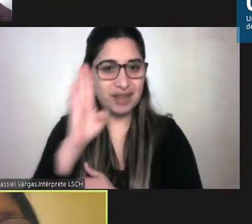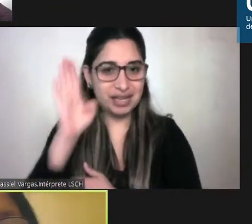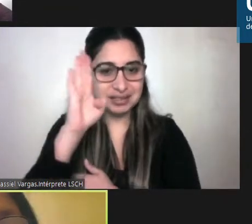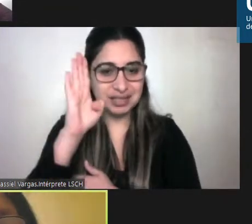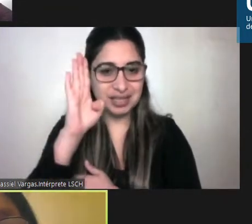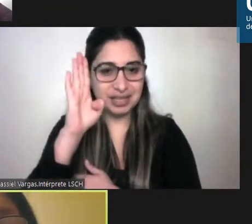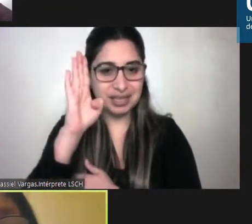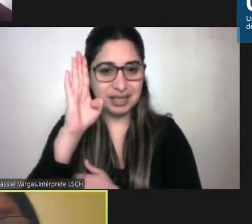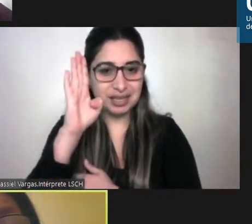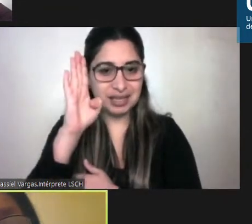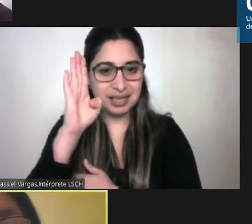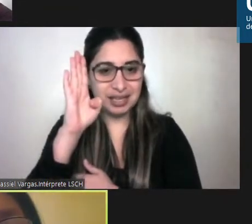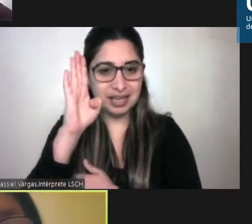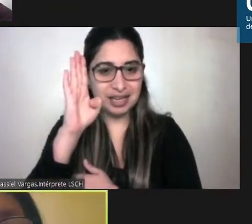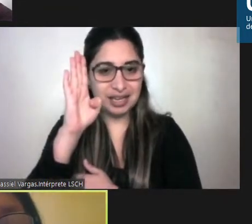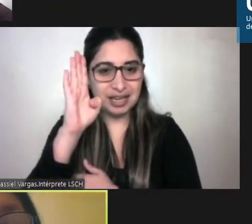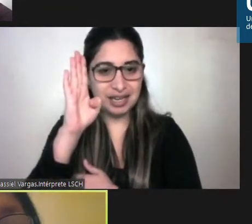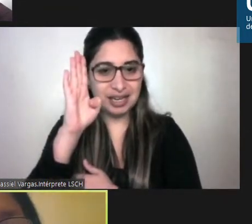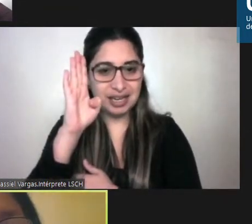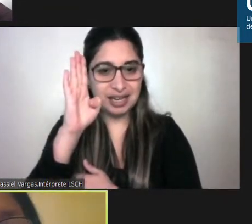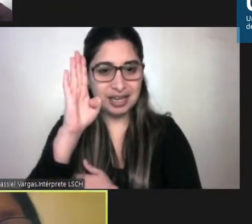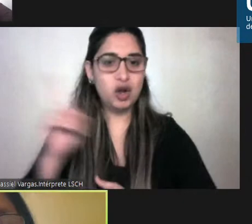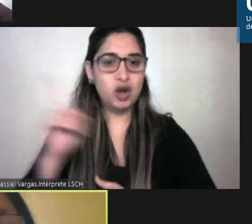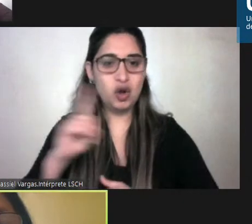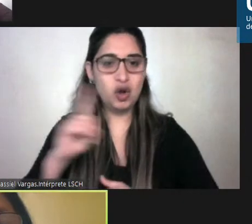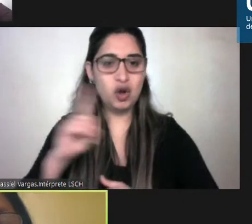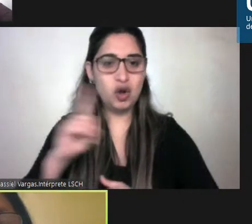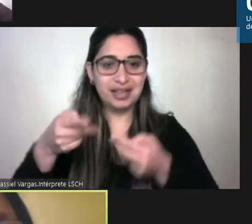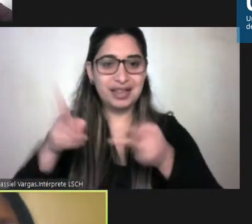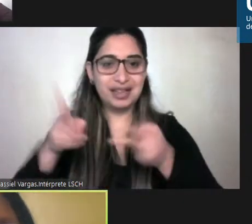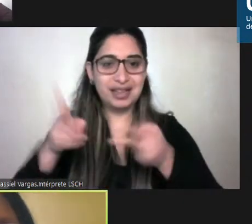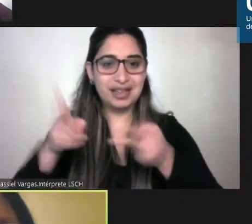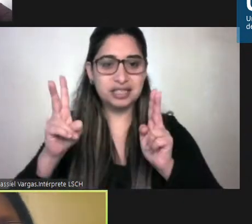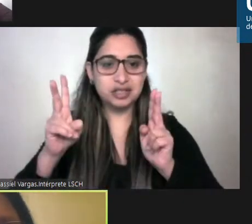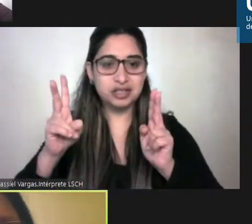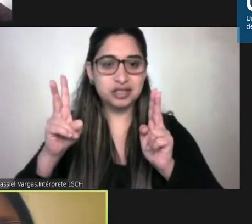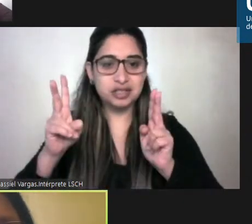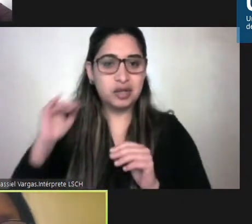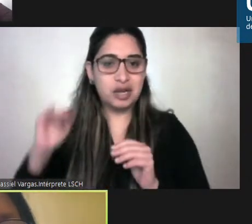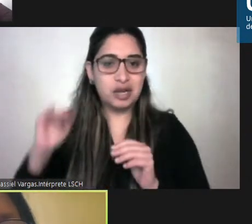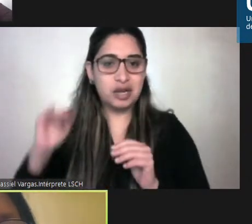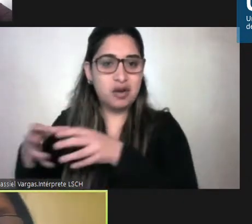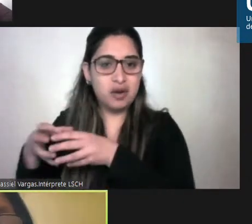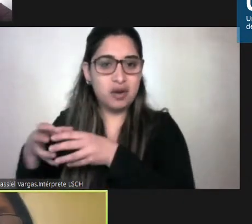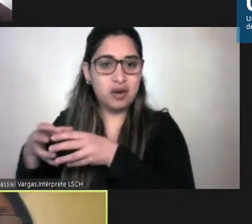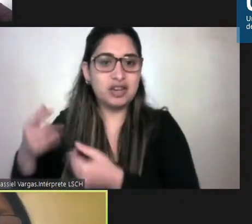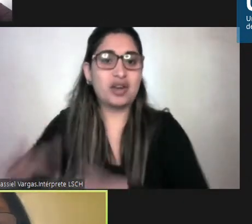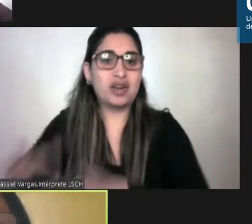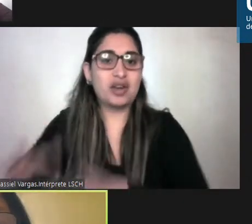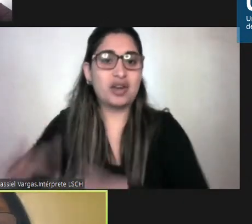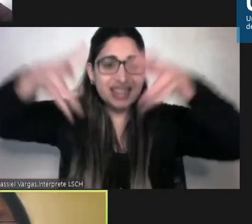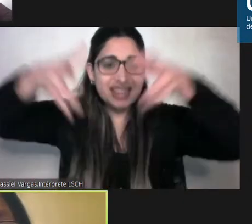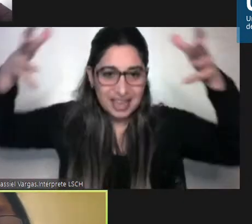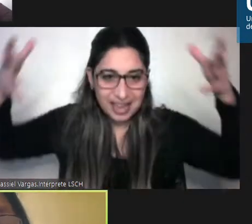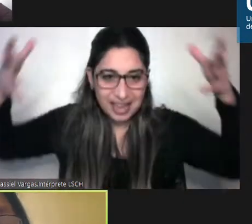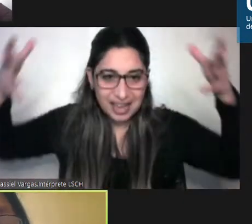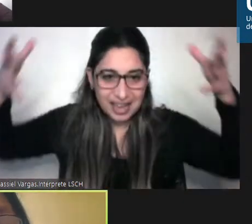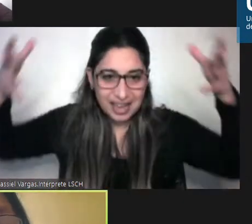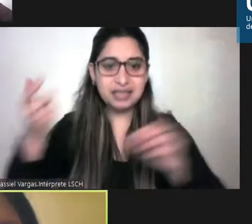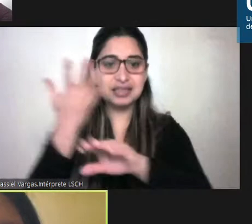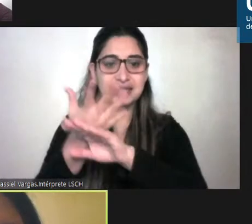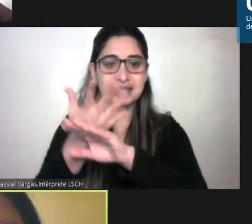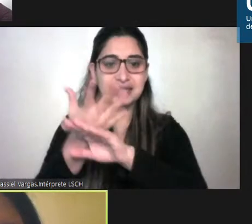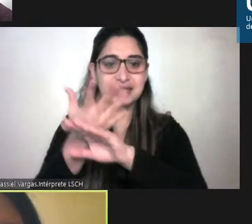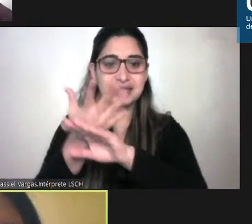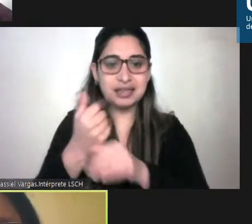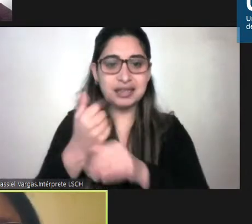de no son los derechos de las minorías son los derechos de las grandes mayorías a conocer y enriquecernos de la